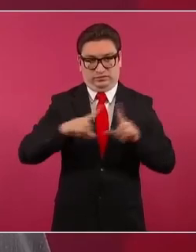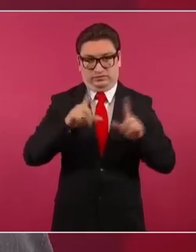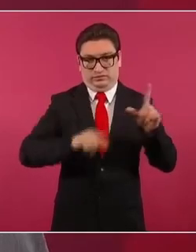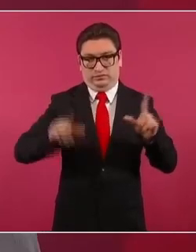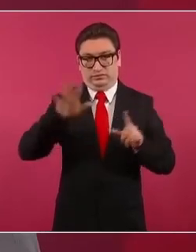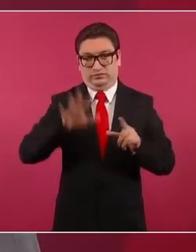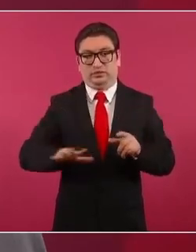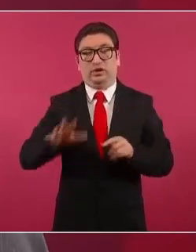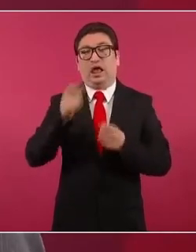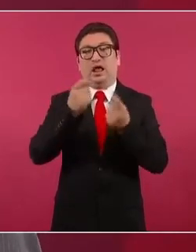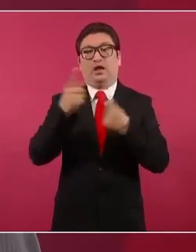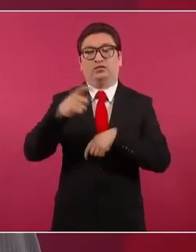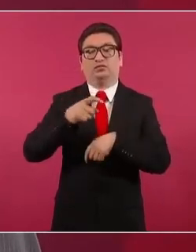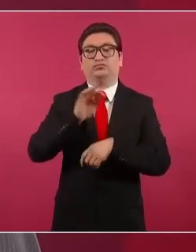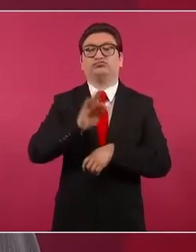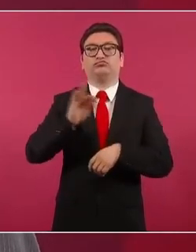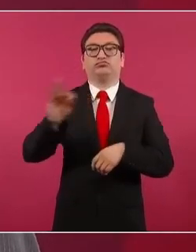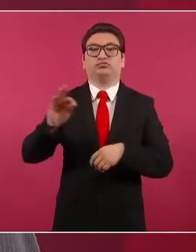llegaron antes.